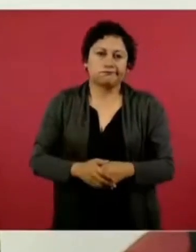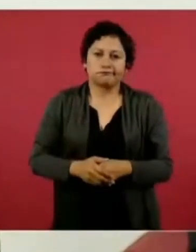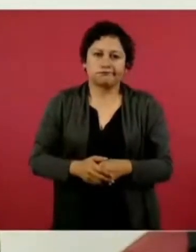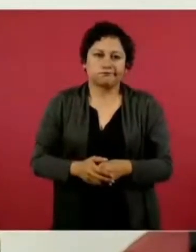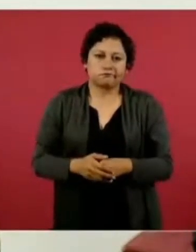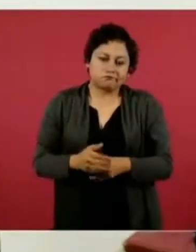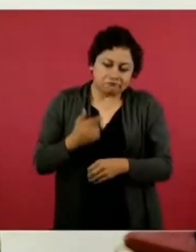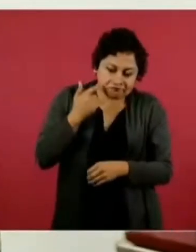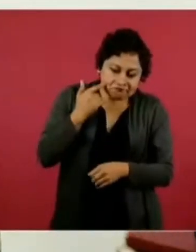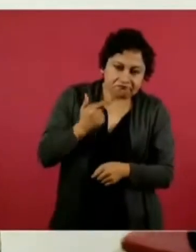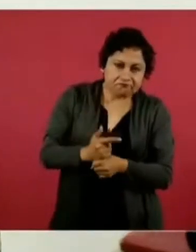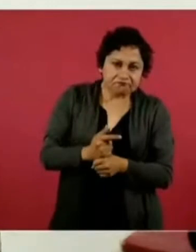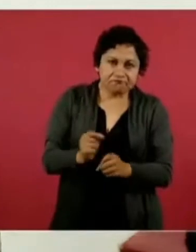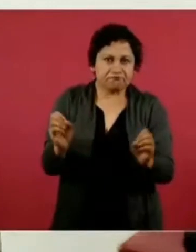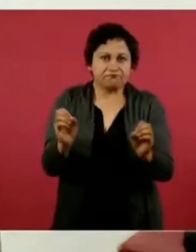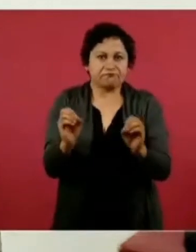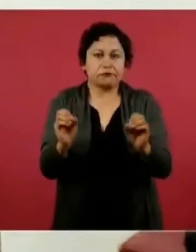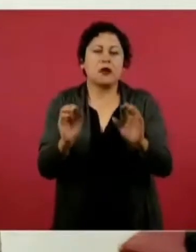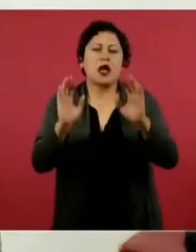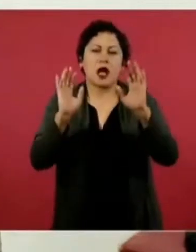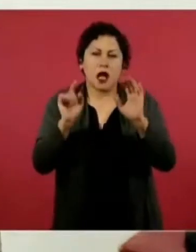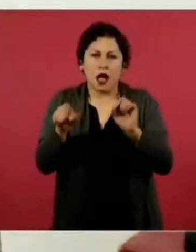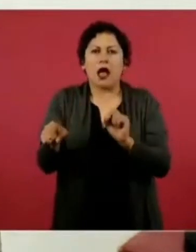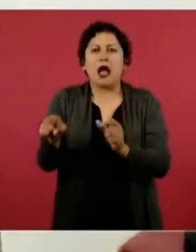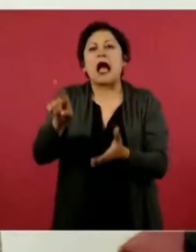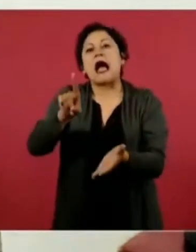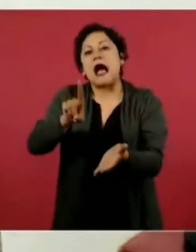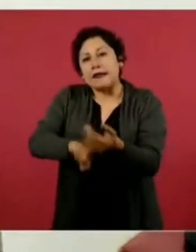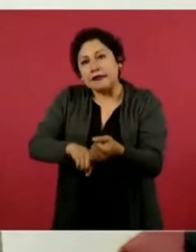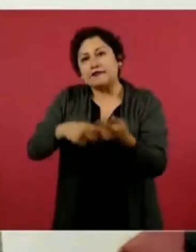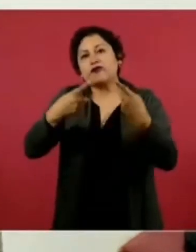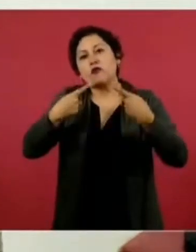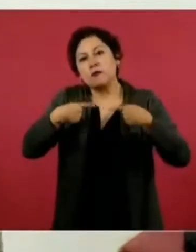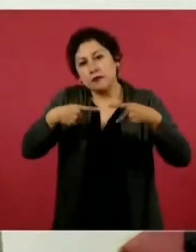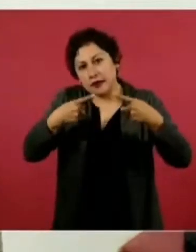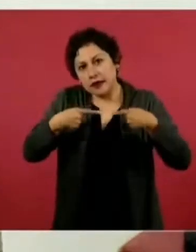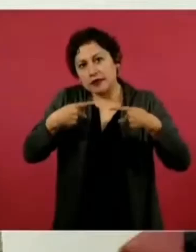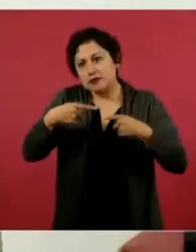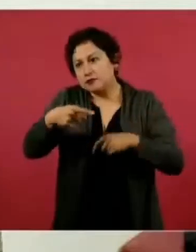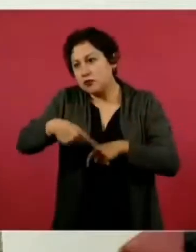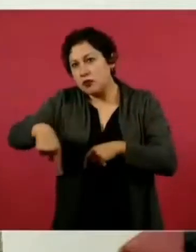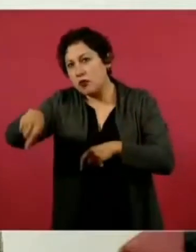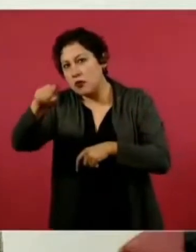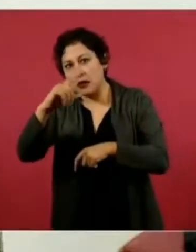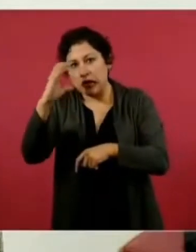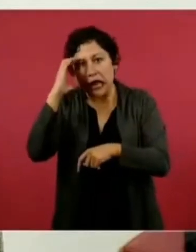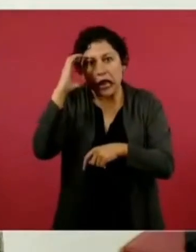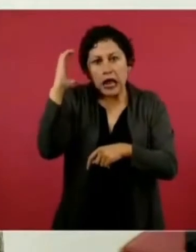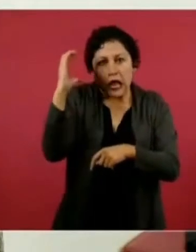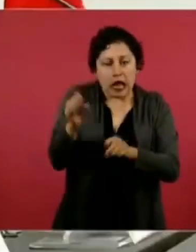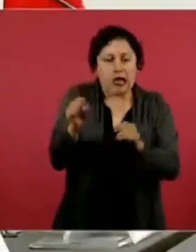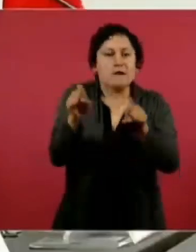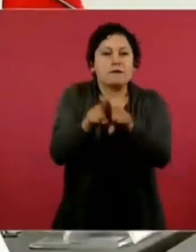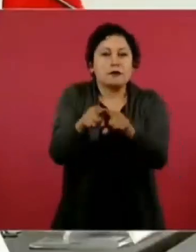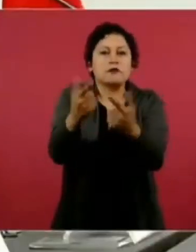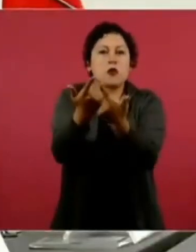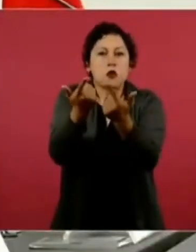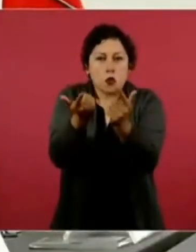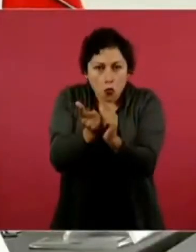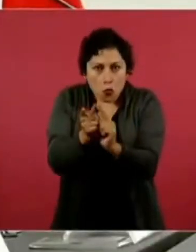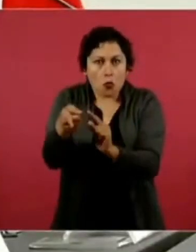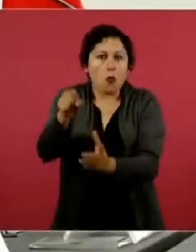repito, sí, integrantes de los grupos delictivos de las células delictivas sí